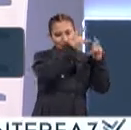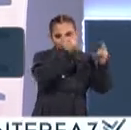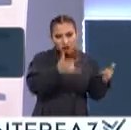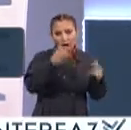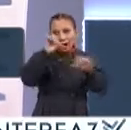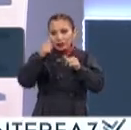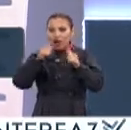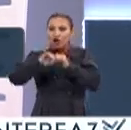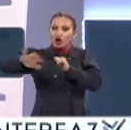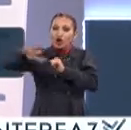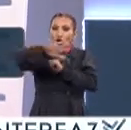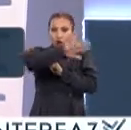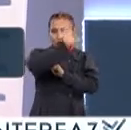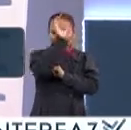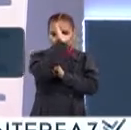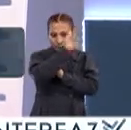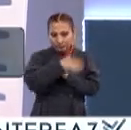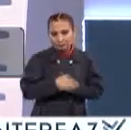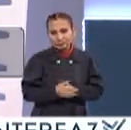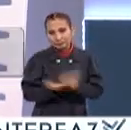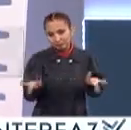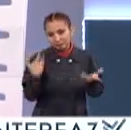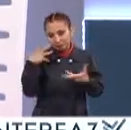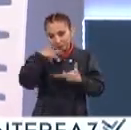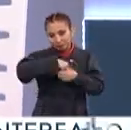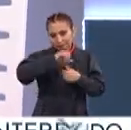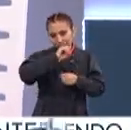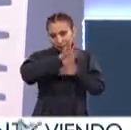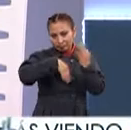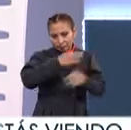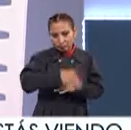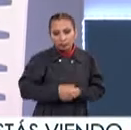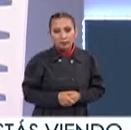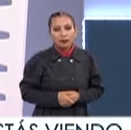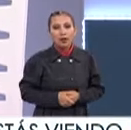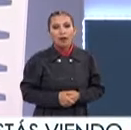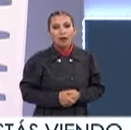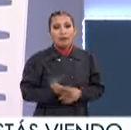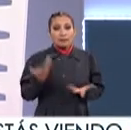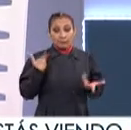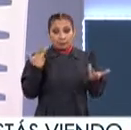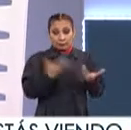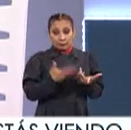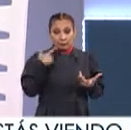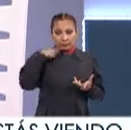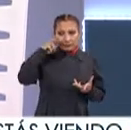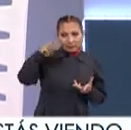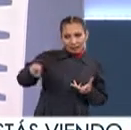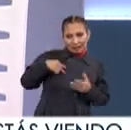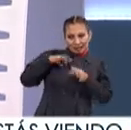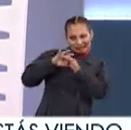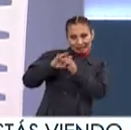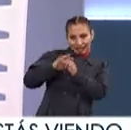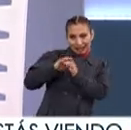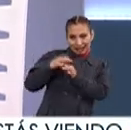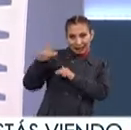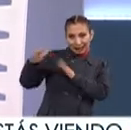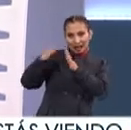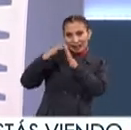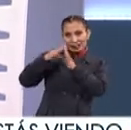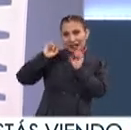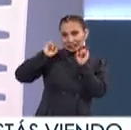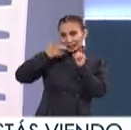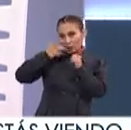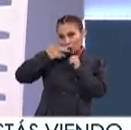arte Con otras esferas De la cultura Al final estamos Inscritos en todo ello Y haciendo algo De una muy feliz alianza Que tenemos con Casa